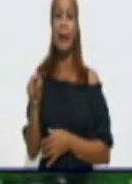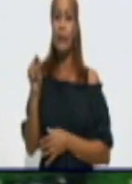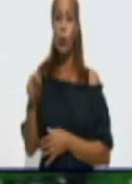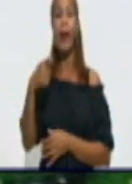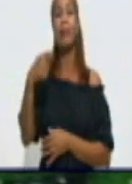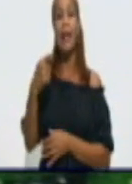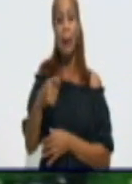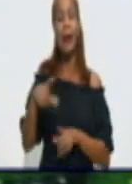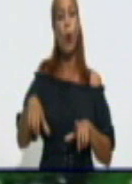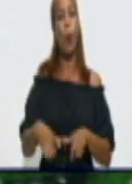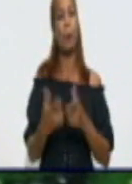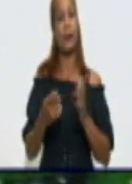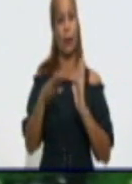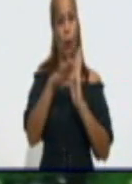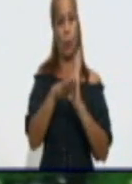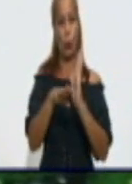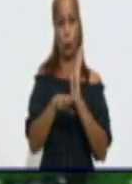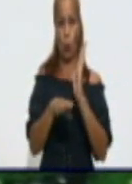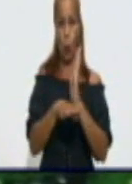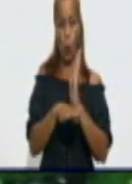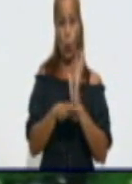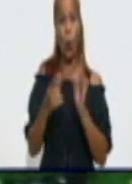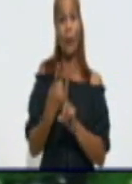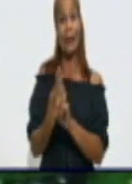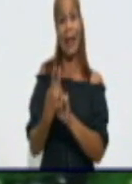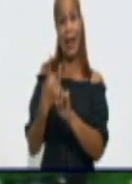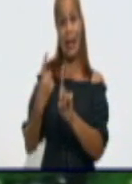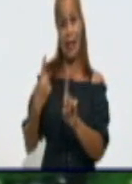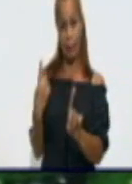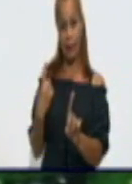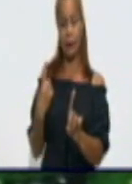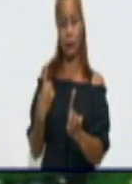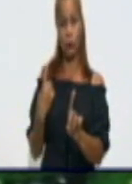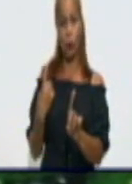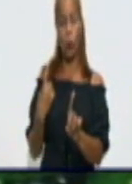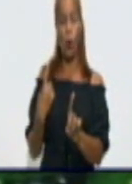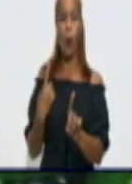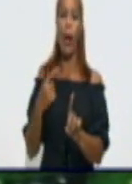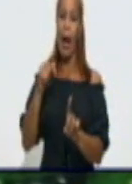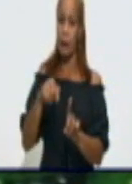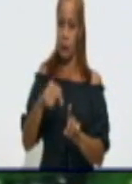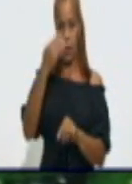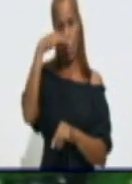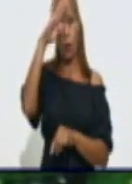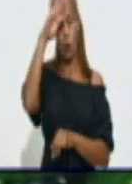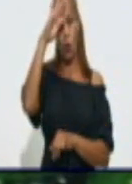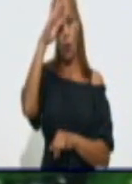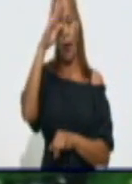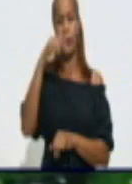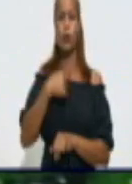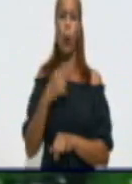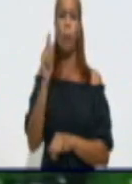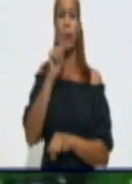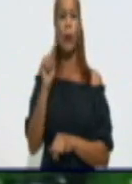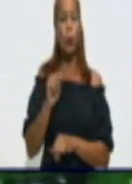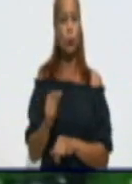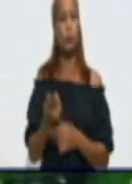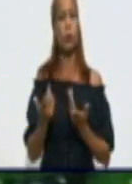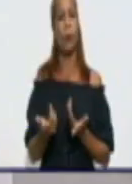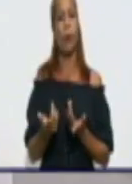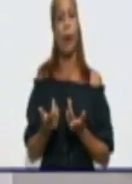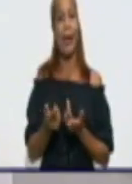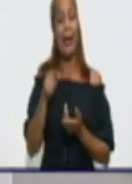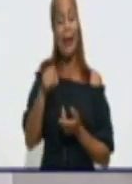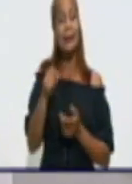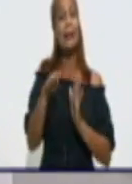aislamiento al llegar a nuestro país. ¿Este protocolo es único para todo el que arriba a